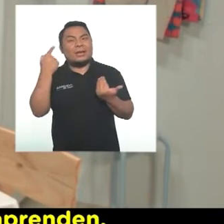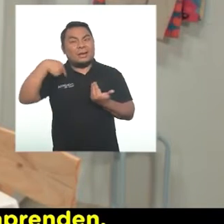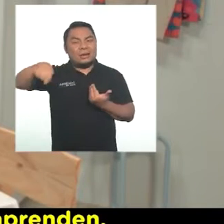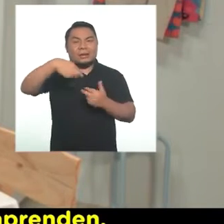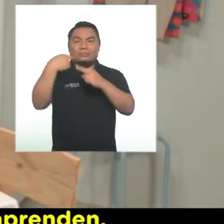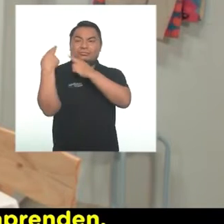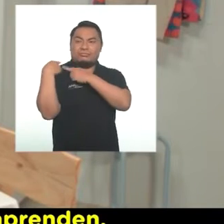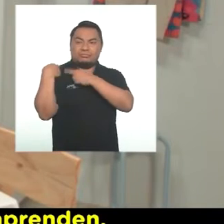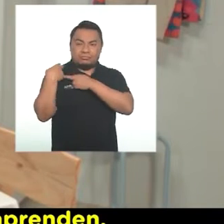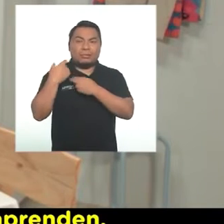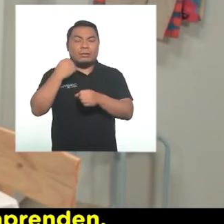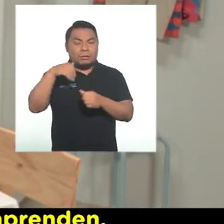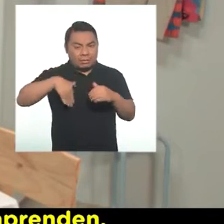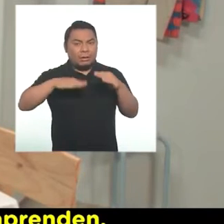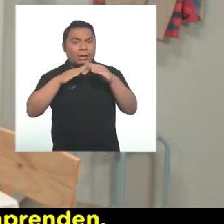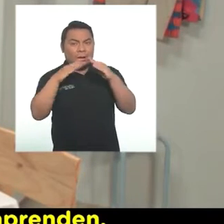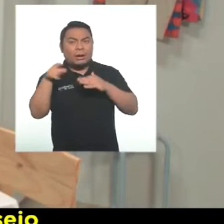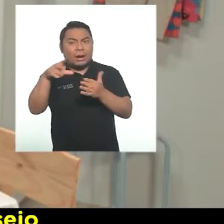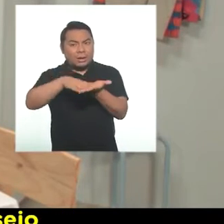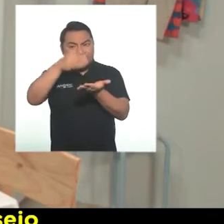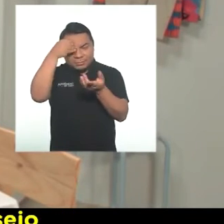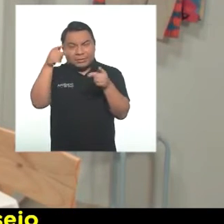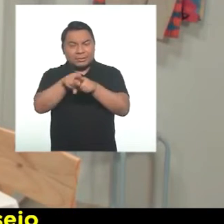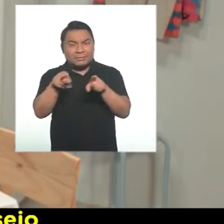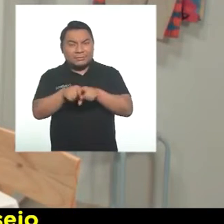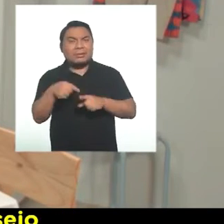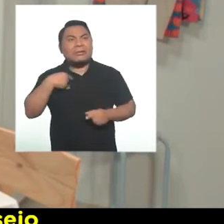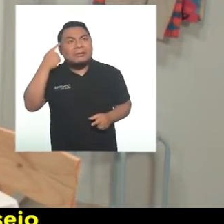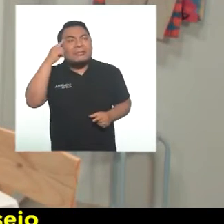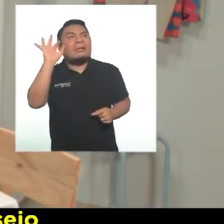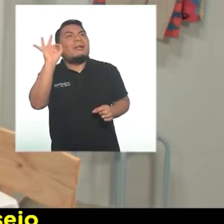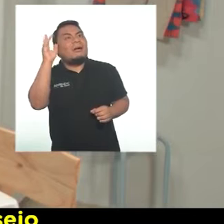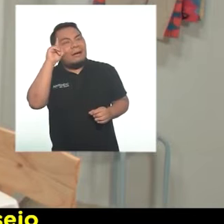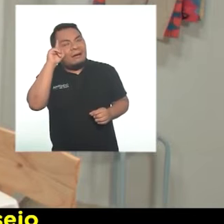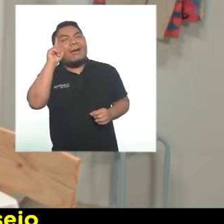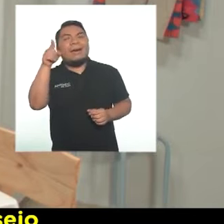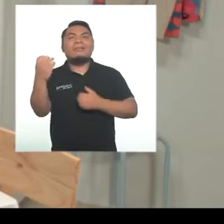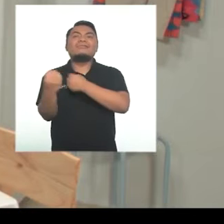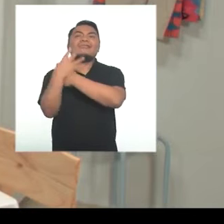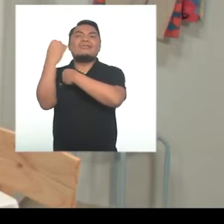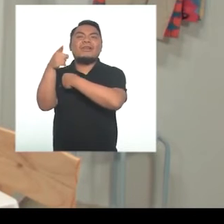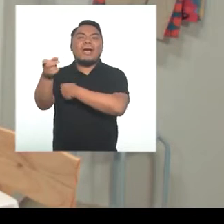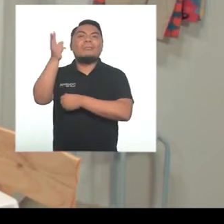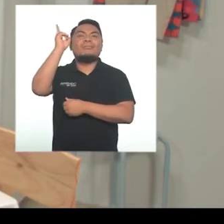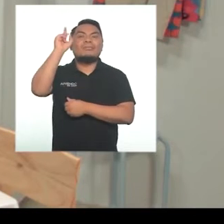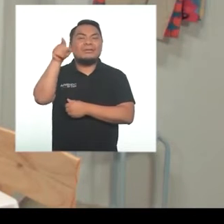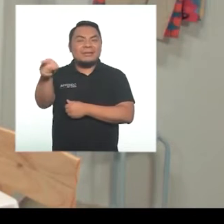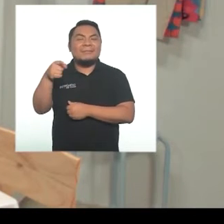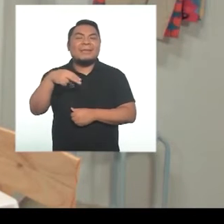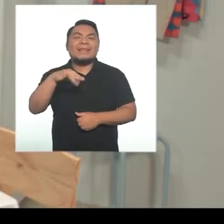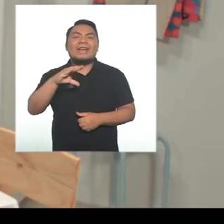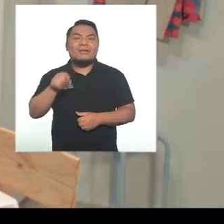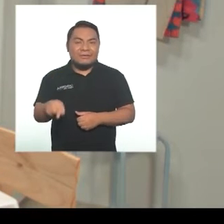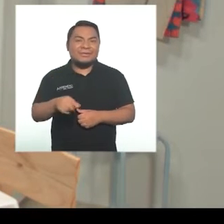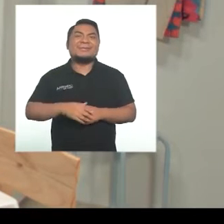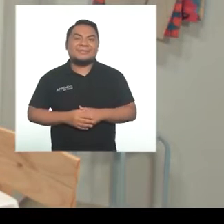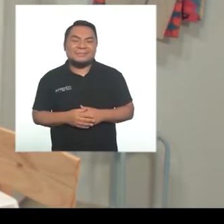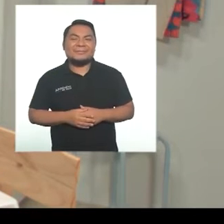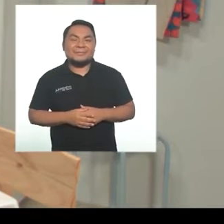tareas en la casa porque así también aprenden. Esto no se me había ocurrido. Fue un consejo de una profesora de mi Nico.